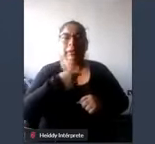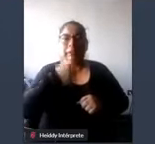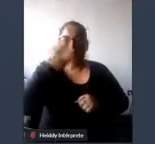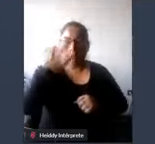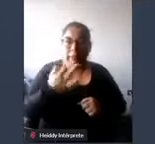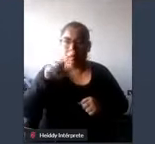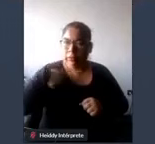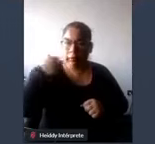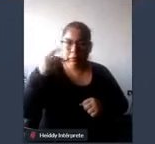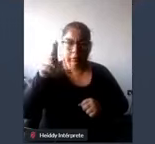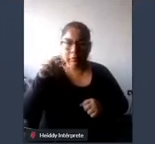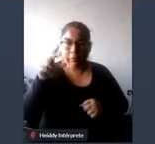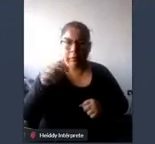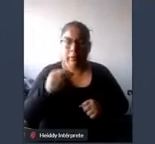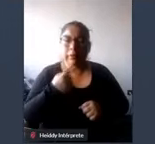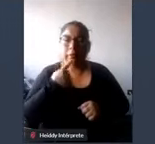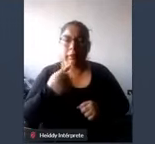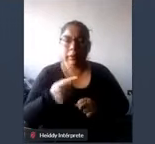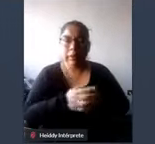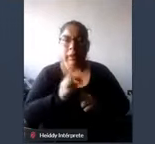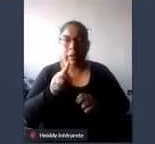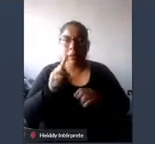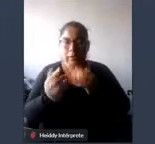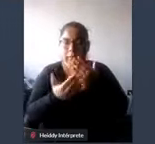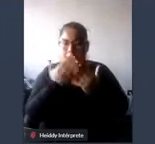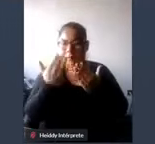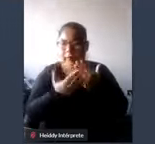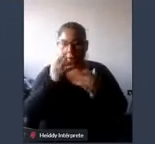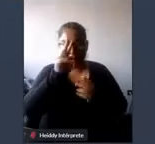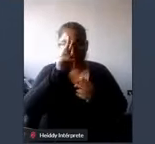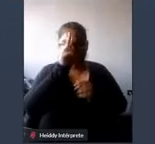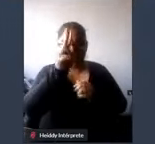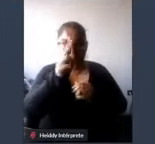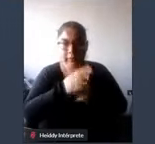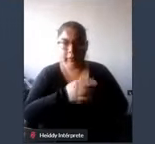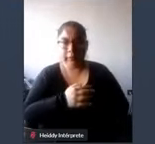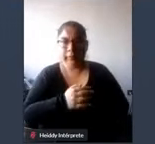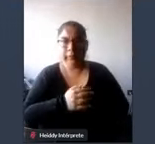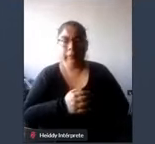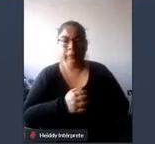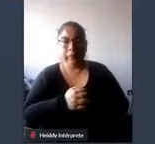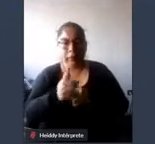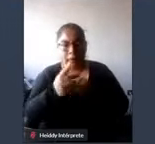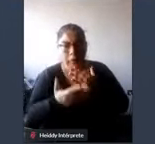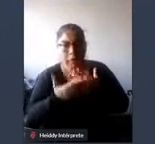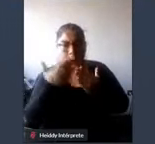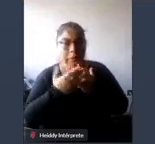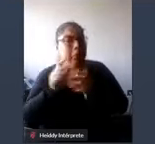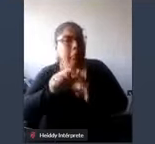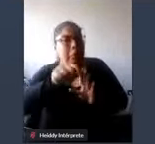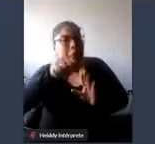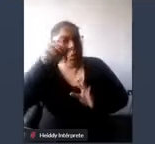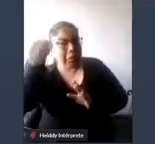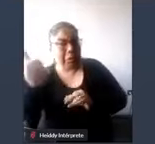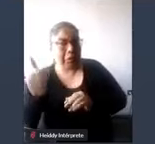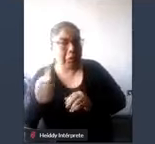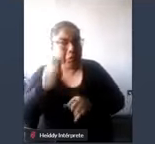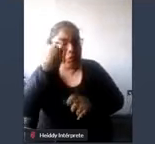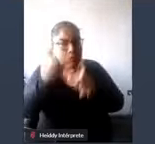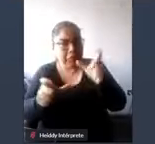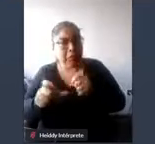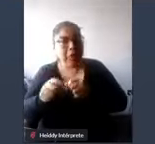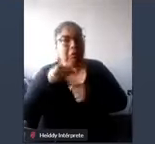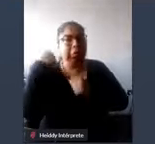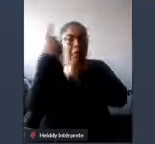sí, quizás es lo más común en el Perú, lo más común en cualquier otras ciudades avanzadas del